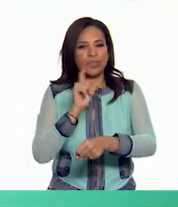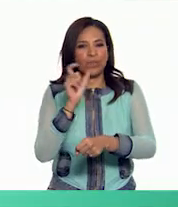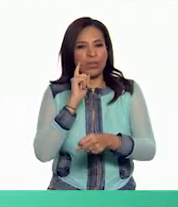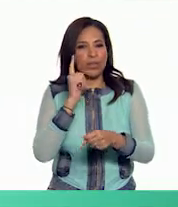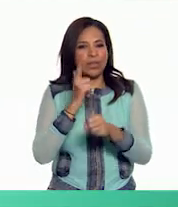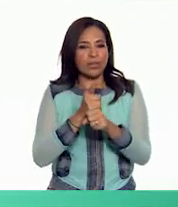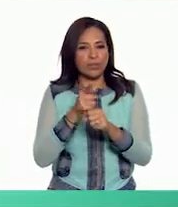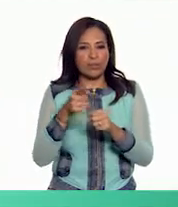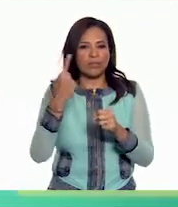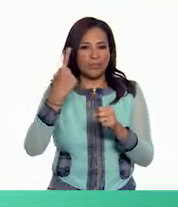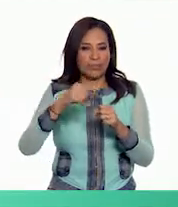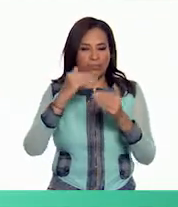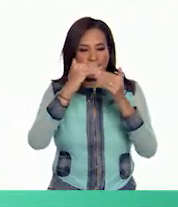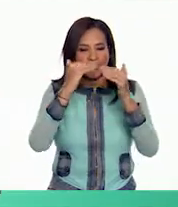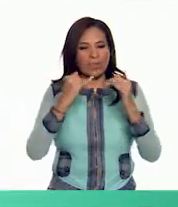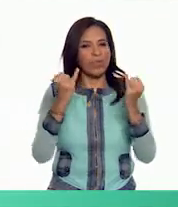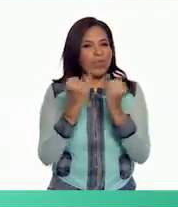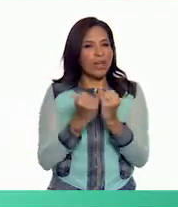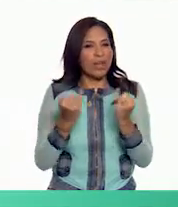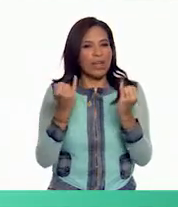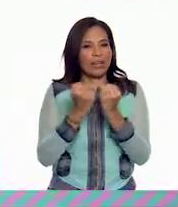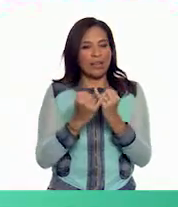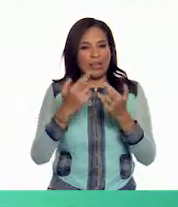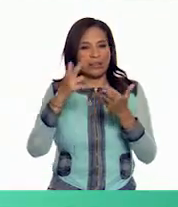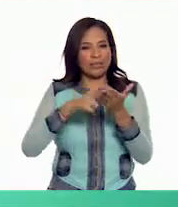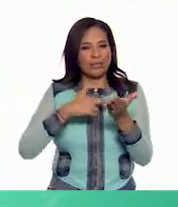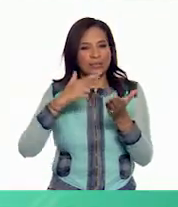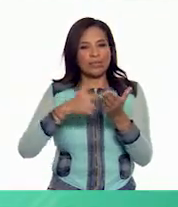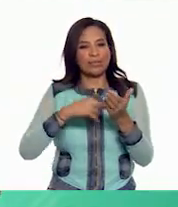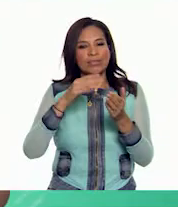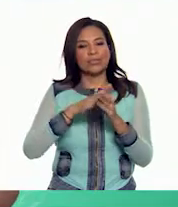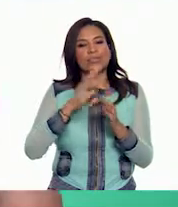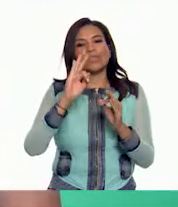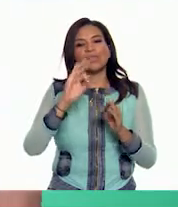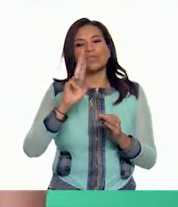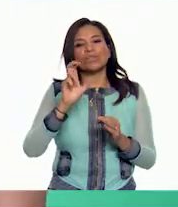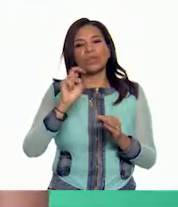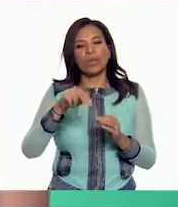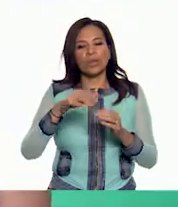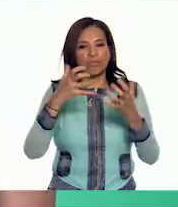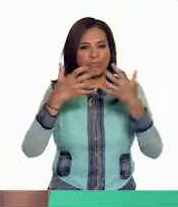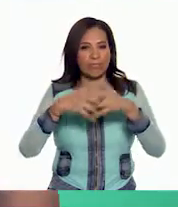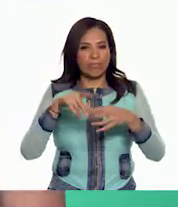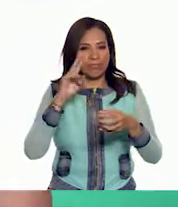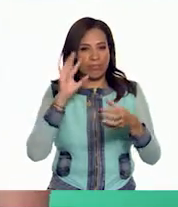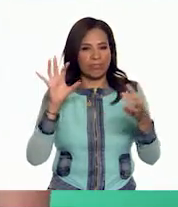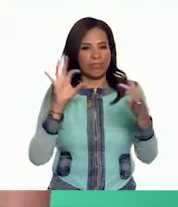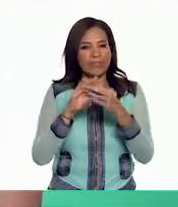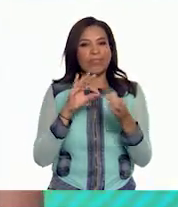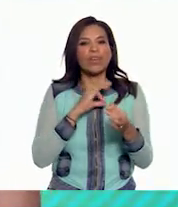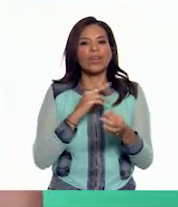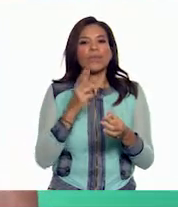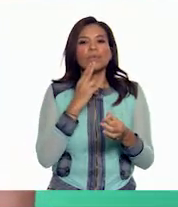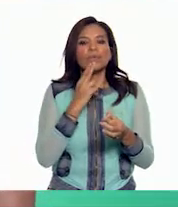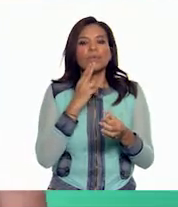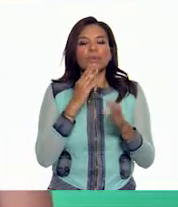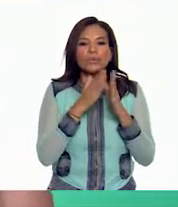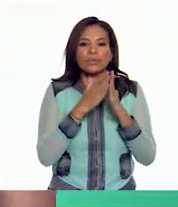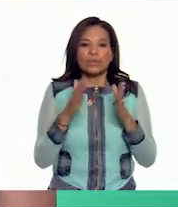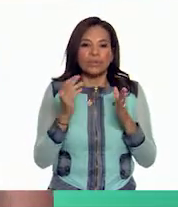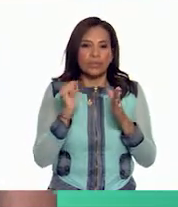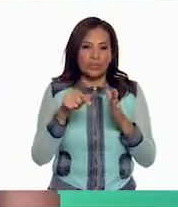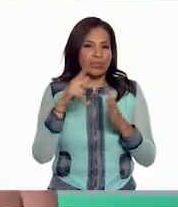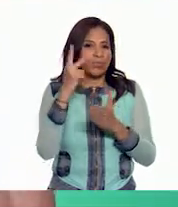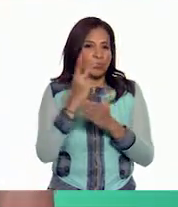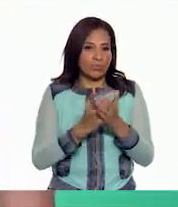identificamos instrucciones que se repiten y las definimos como una función Al definirla podemos utilizarla a lo largo de